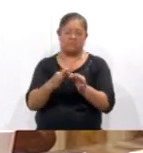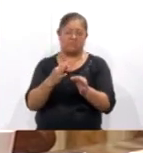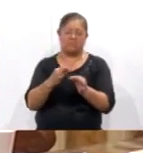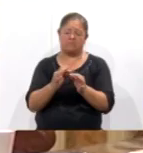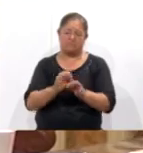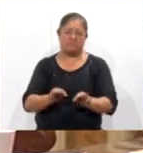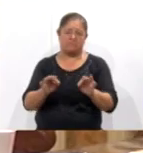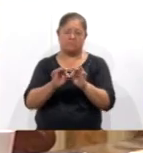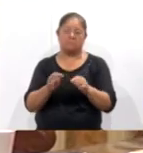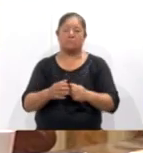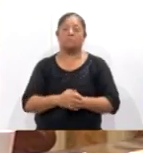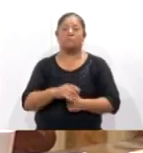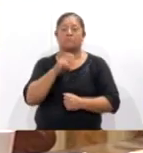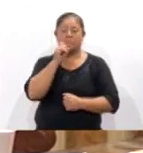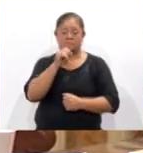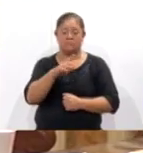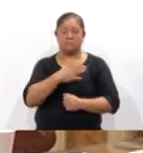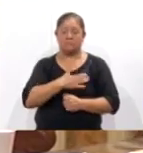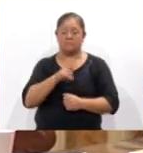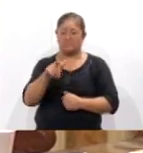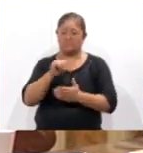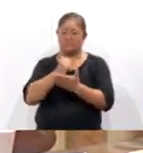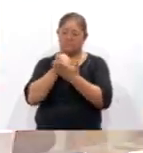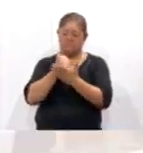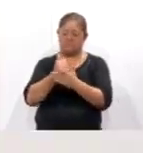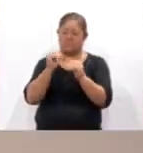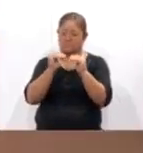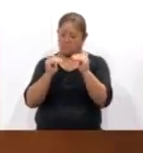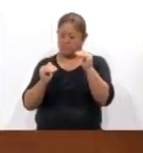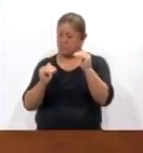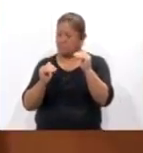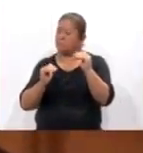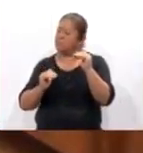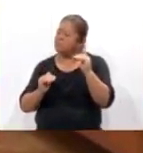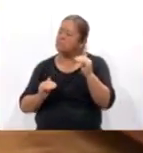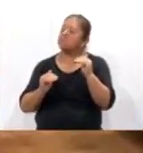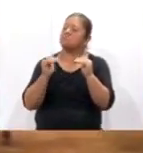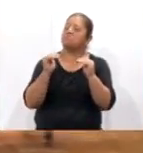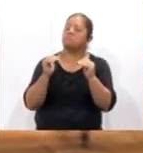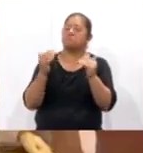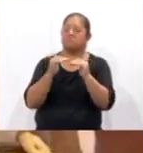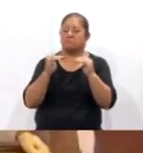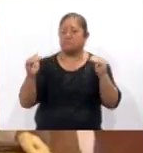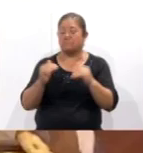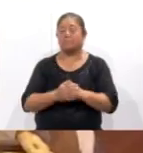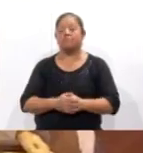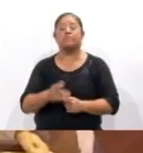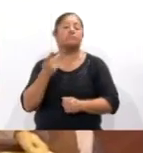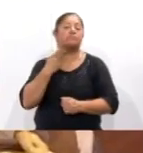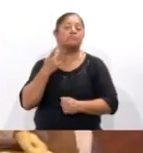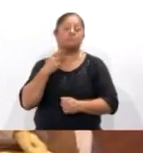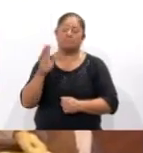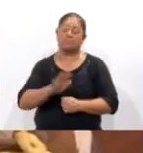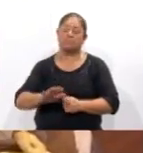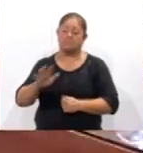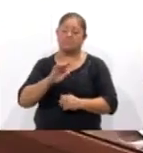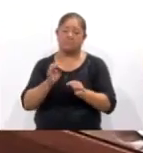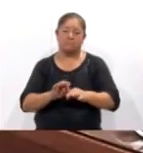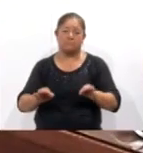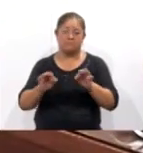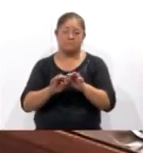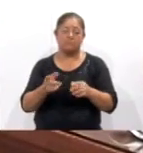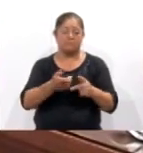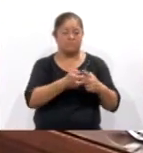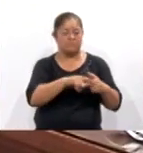mitigación frente al cambio climático. Enfatizó la importancia de construir políticas públicas que partan de la